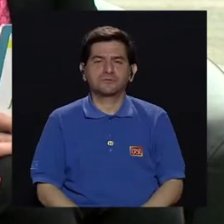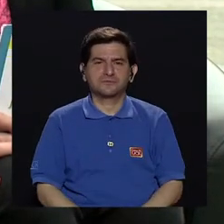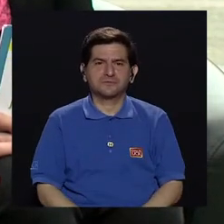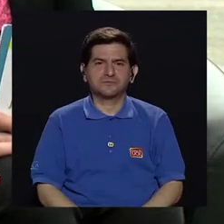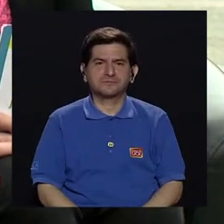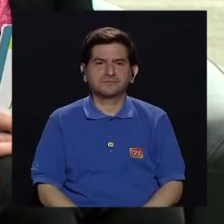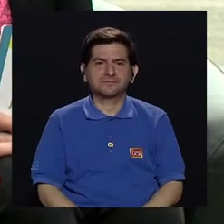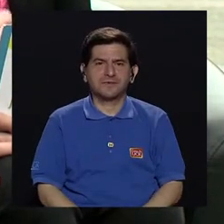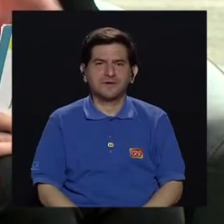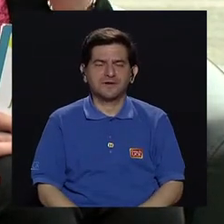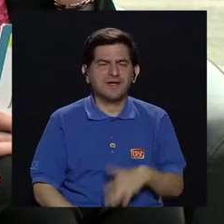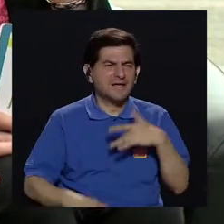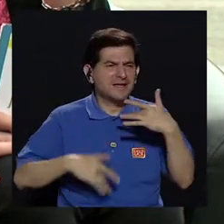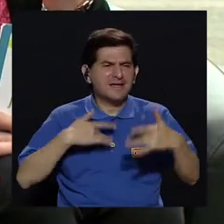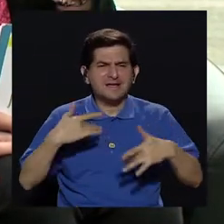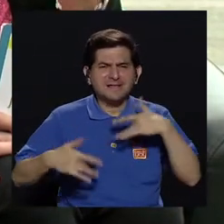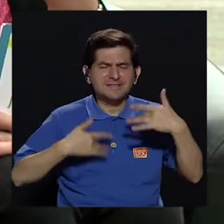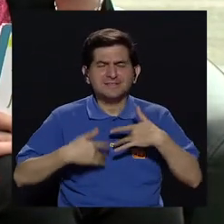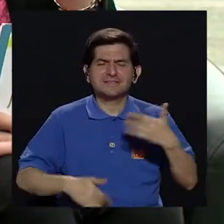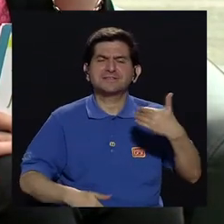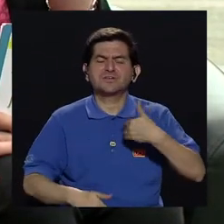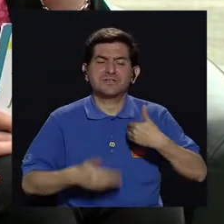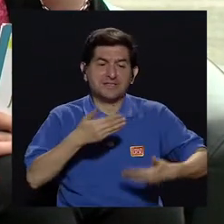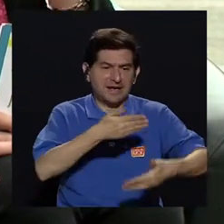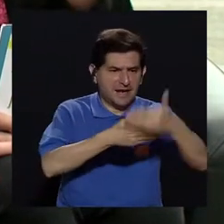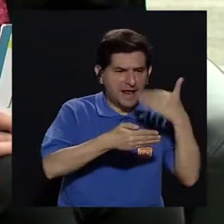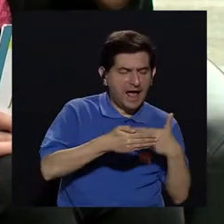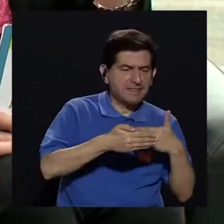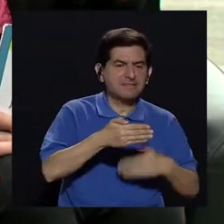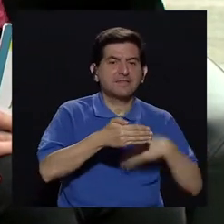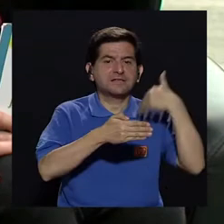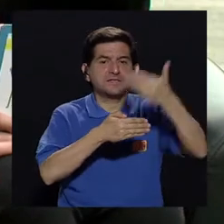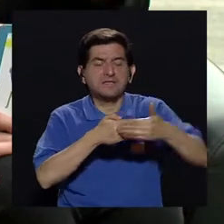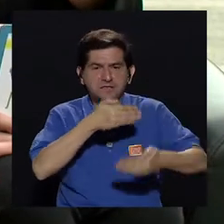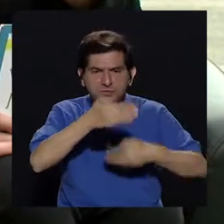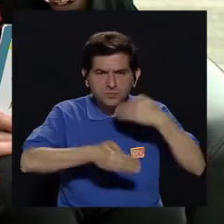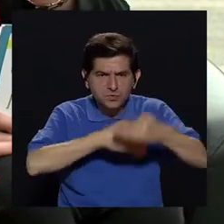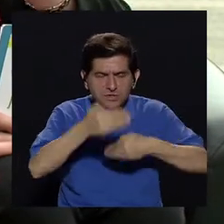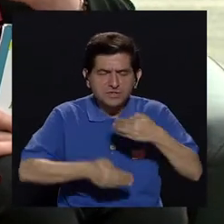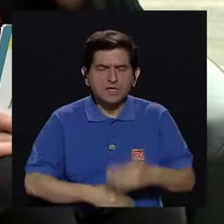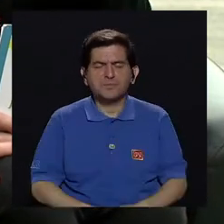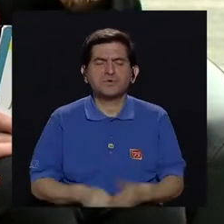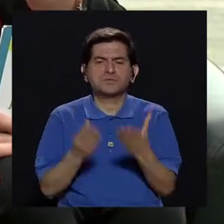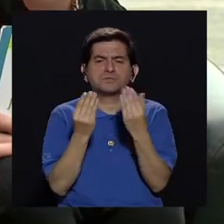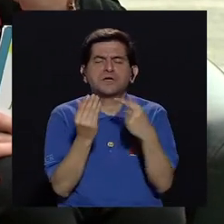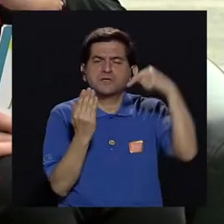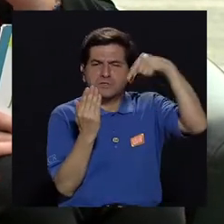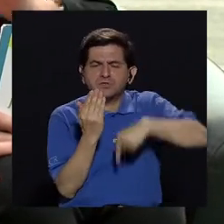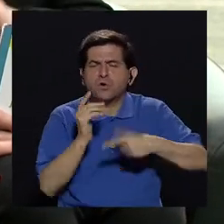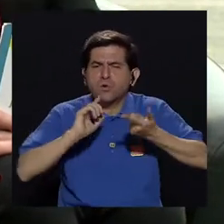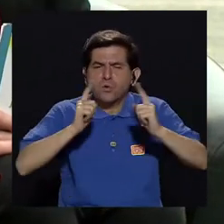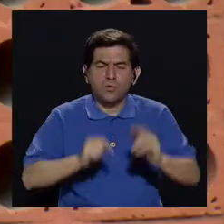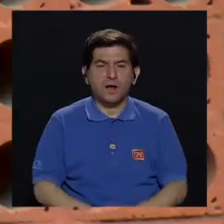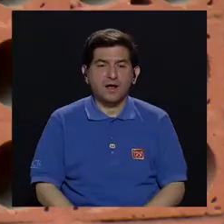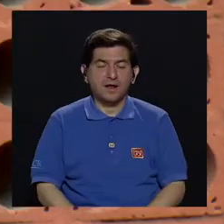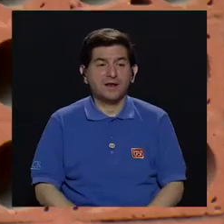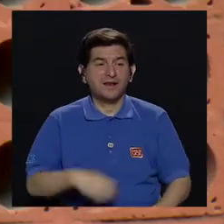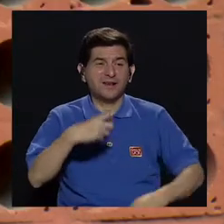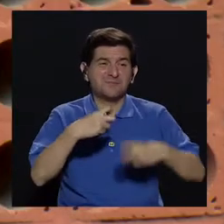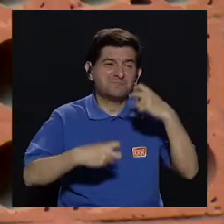Me gustaría hablarte de estas sensaciones que podrían experimentar antes y después de este proceso de pánico, del ataque.